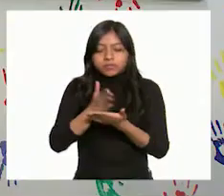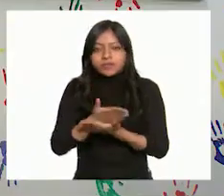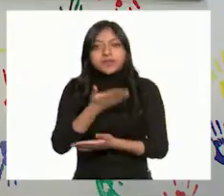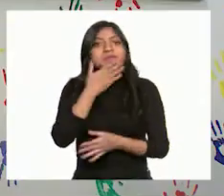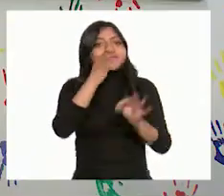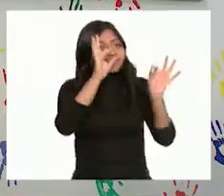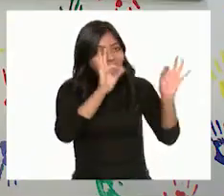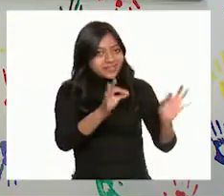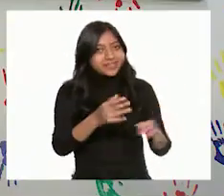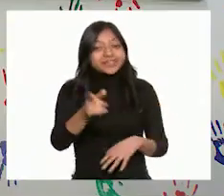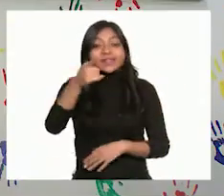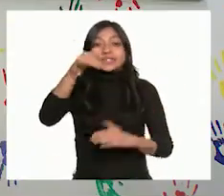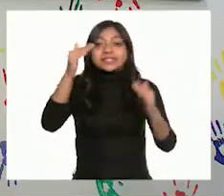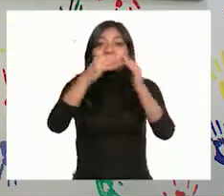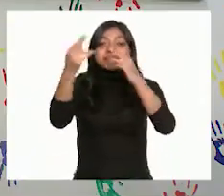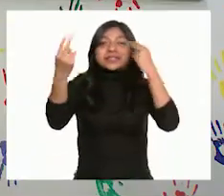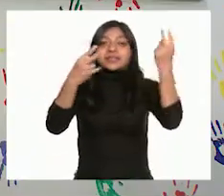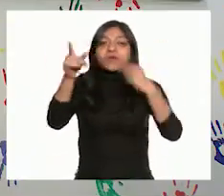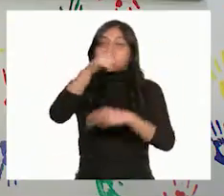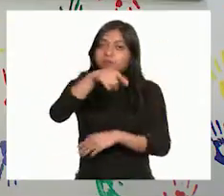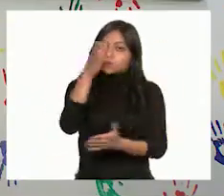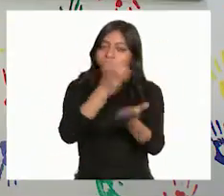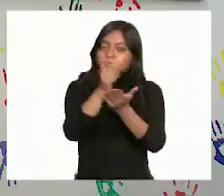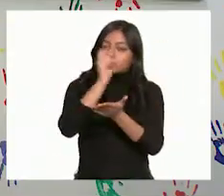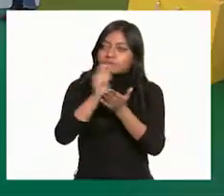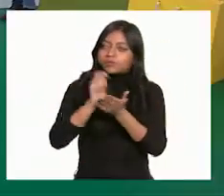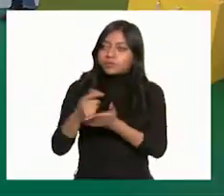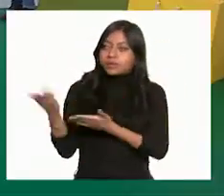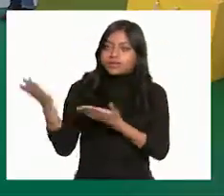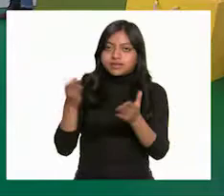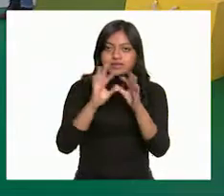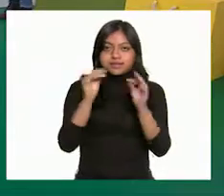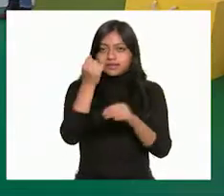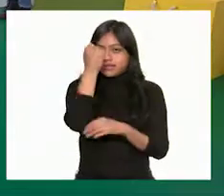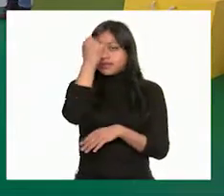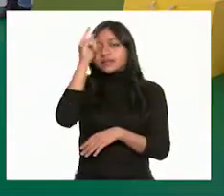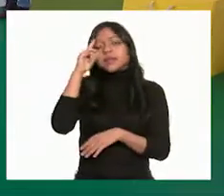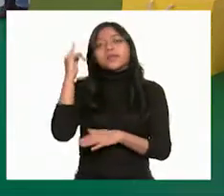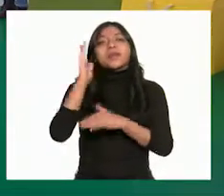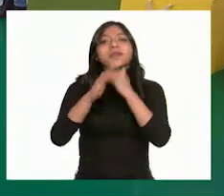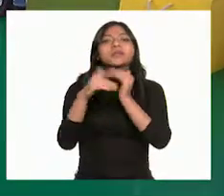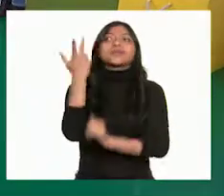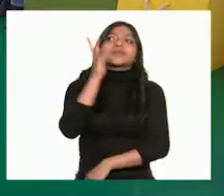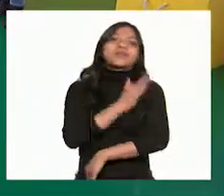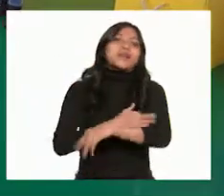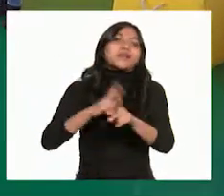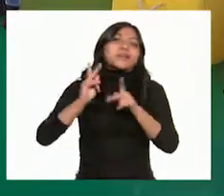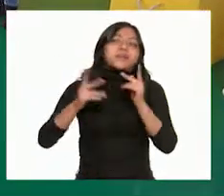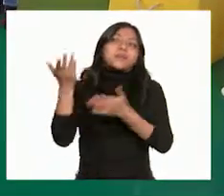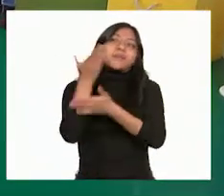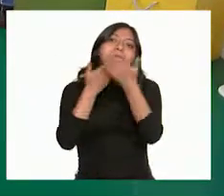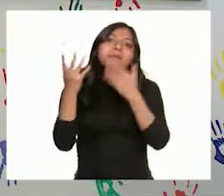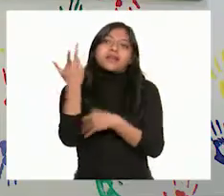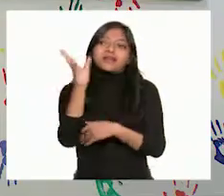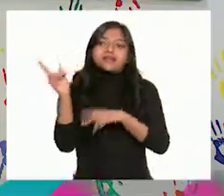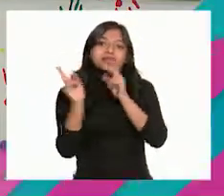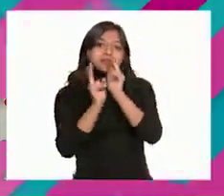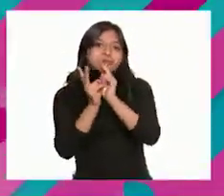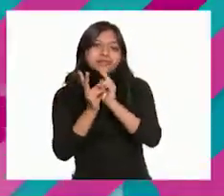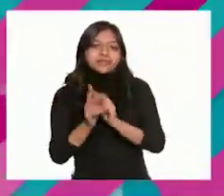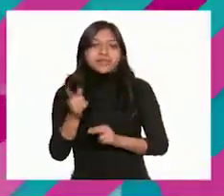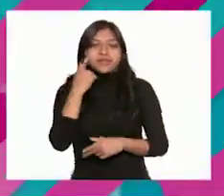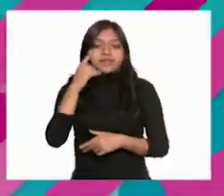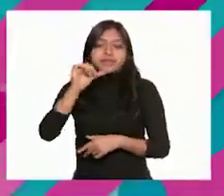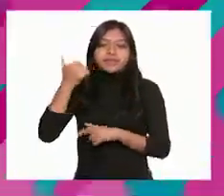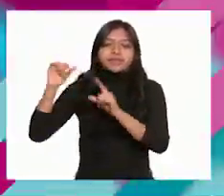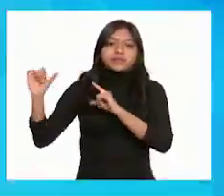respuesta, Mariana. Allá en casa no olviden ir anotando las ideas principales para que las compartan con su familia, vecinas y vecinos. La